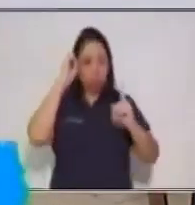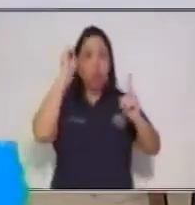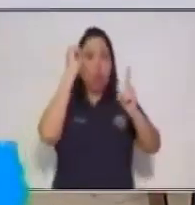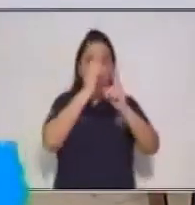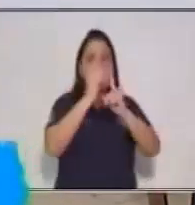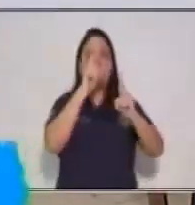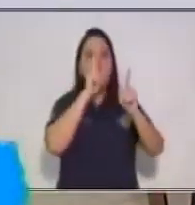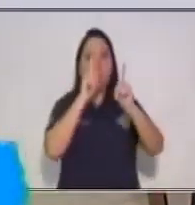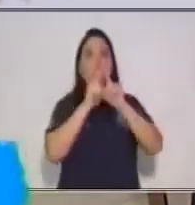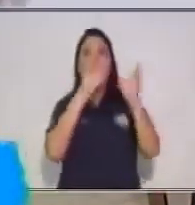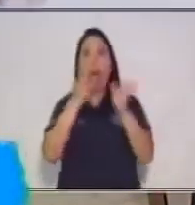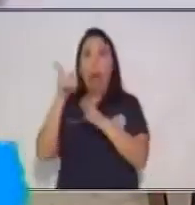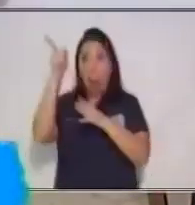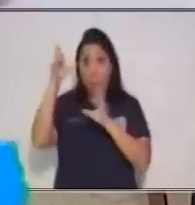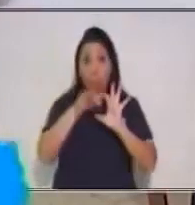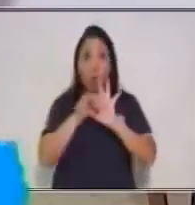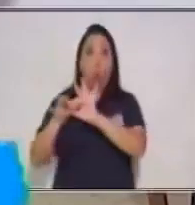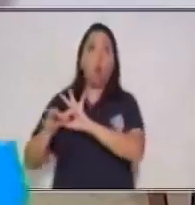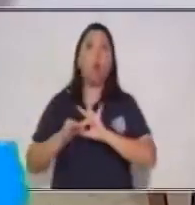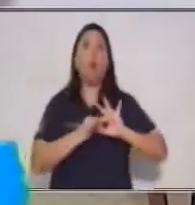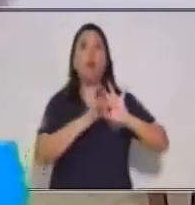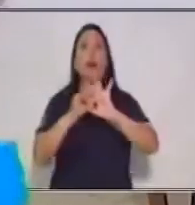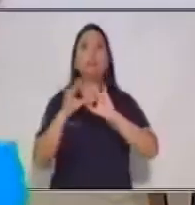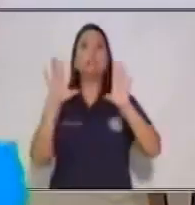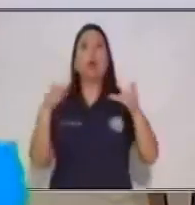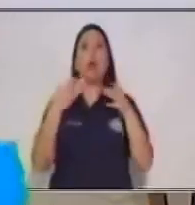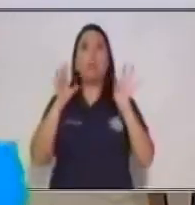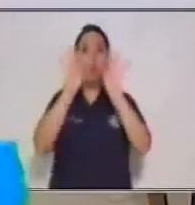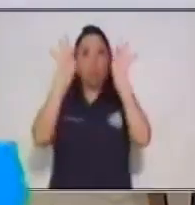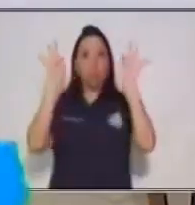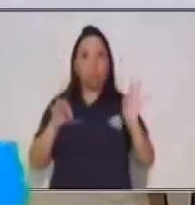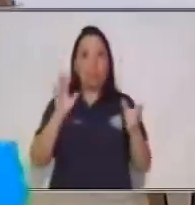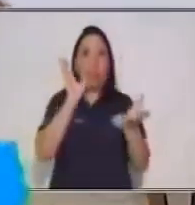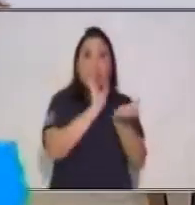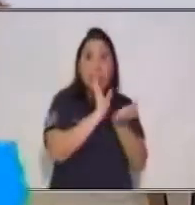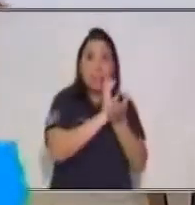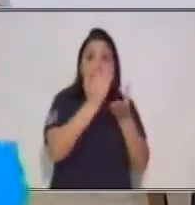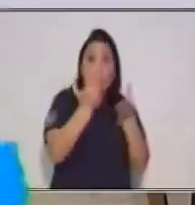te ayudaré a organizar el portafolio.